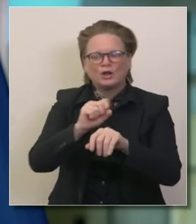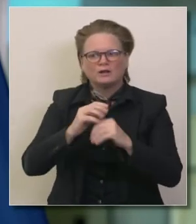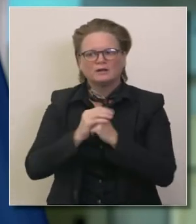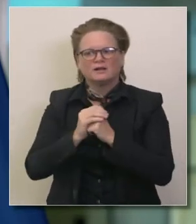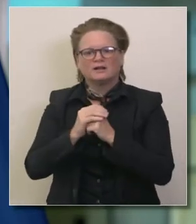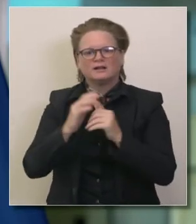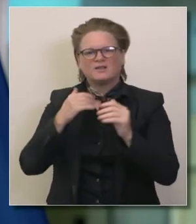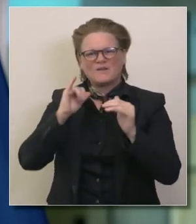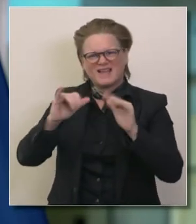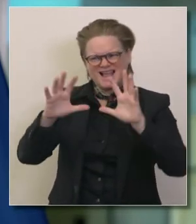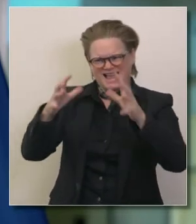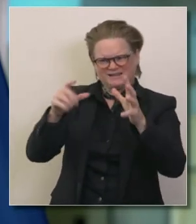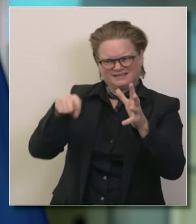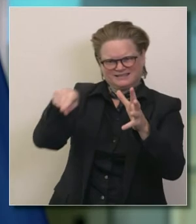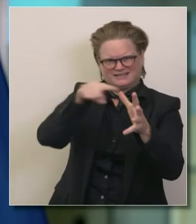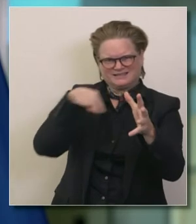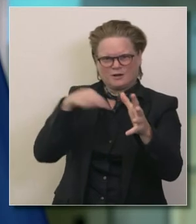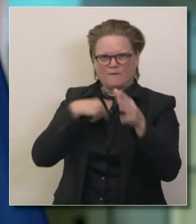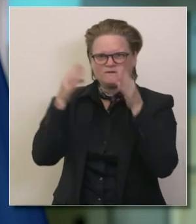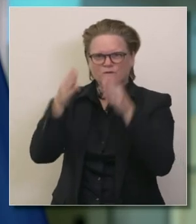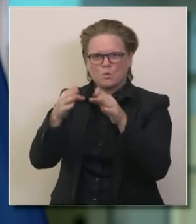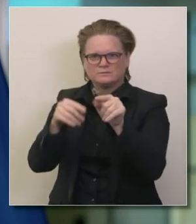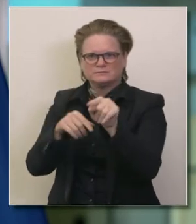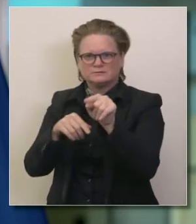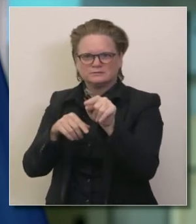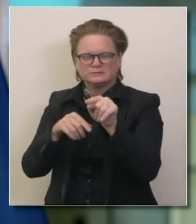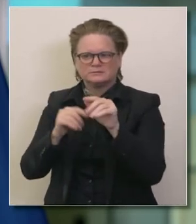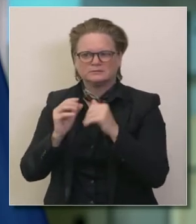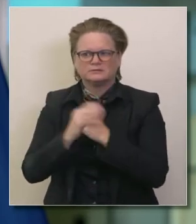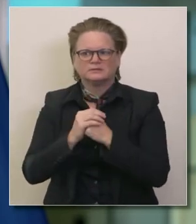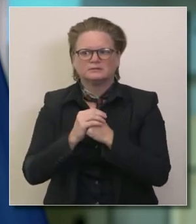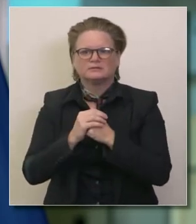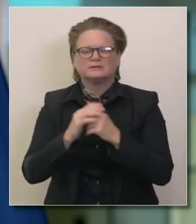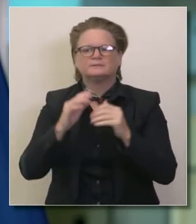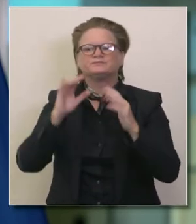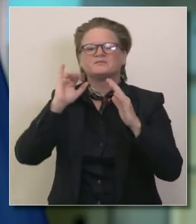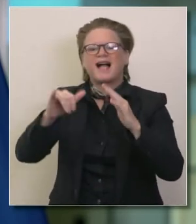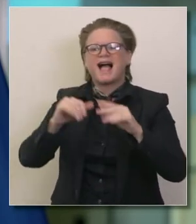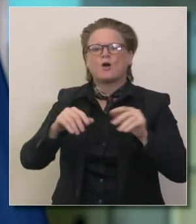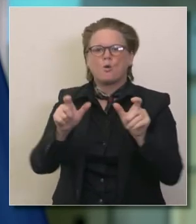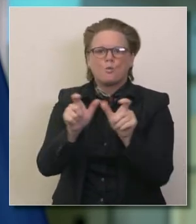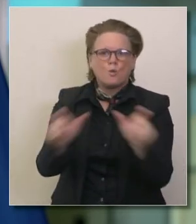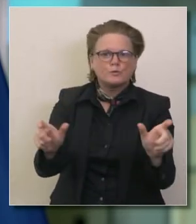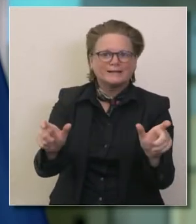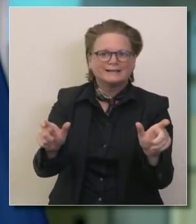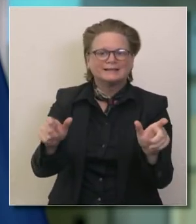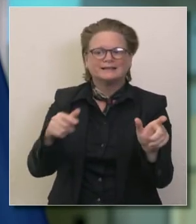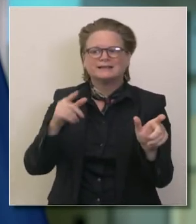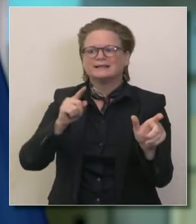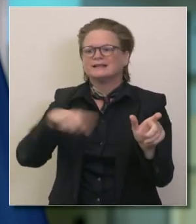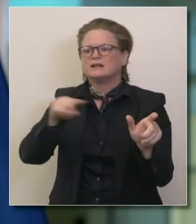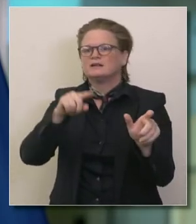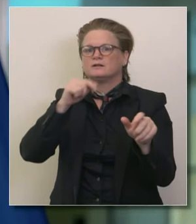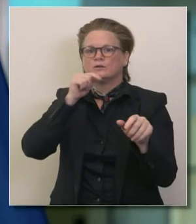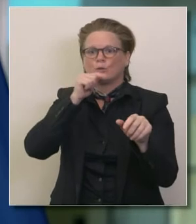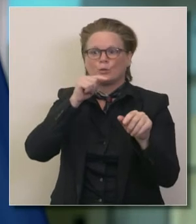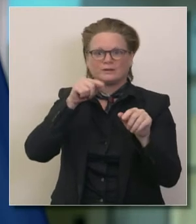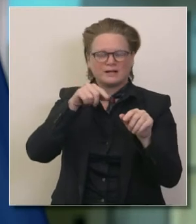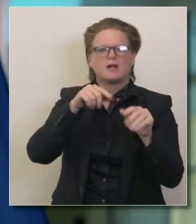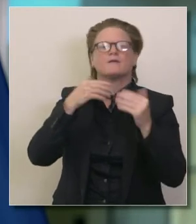otra área es para aislamiento o estar en cuarentena algunas comunidades han mencionado